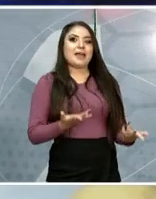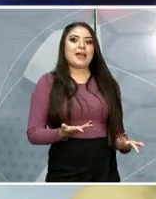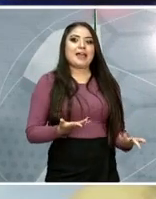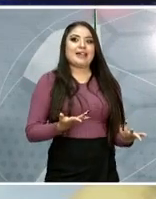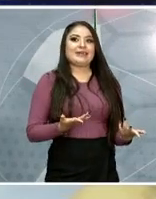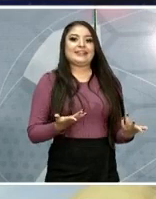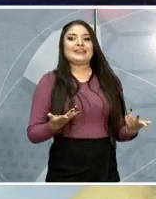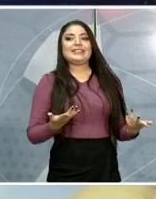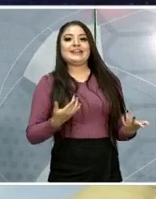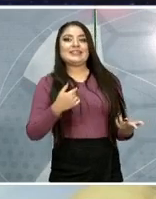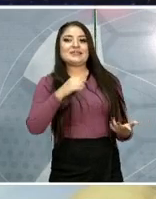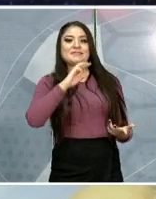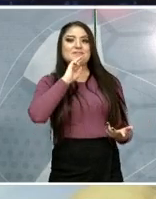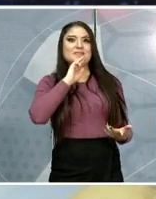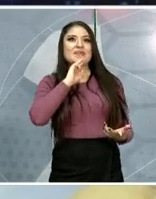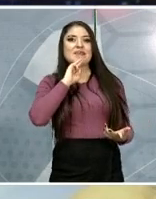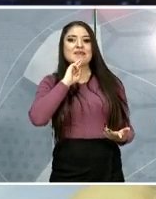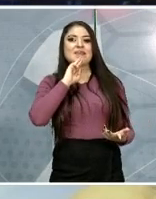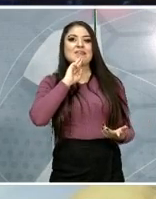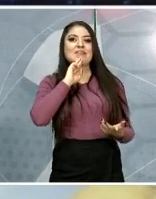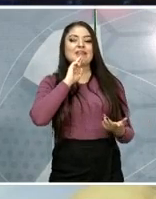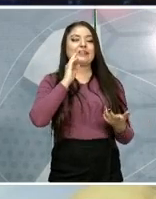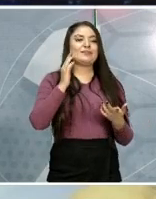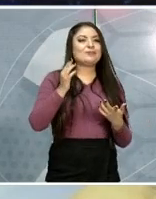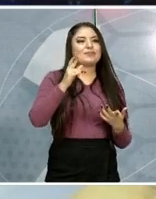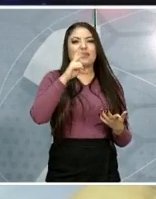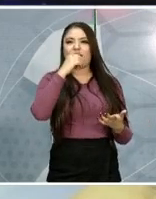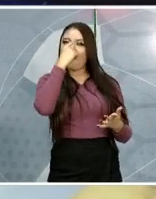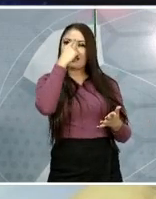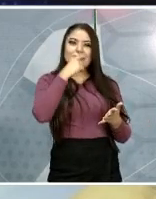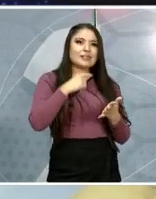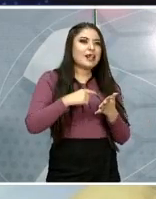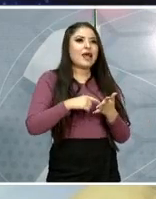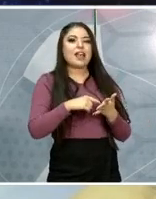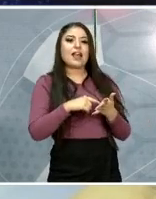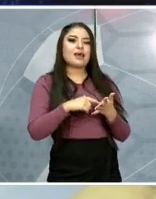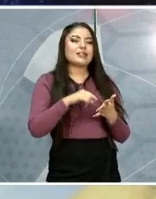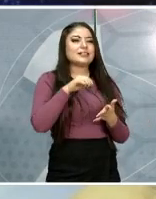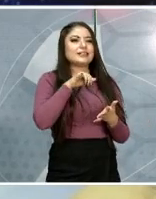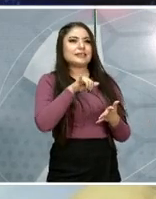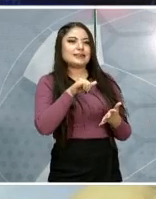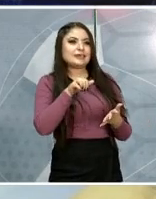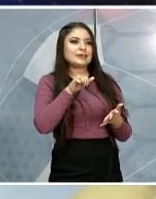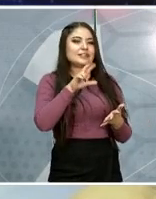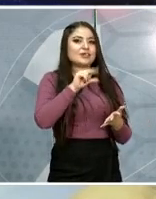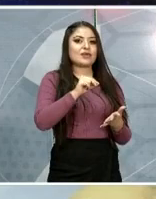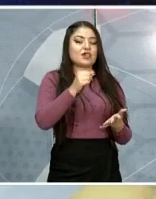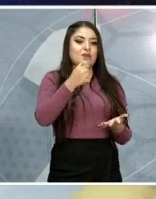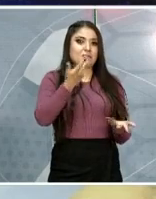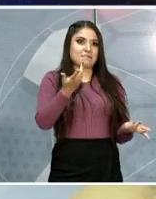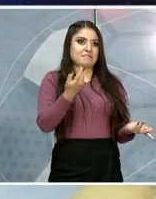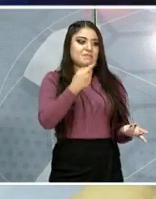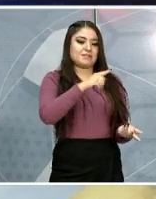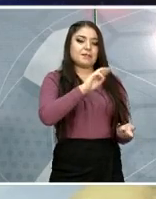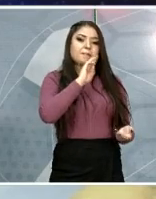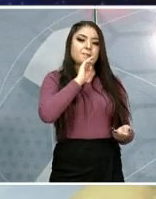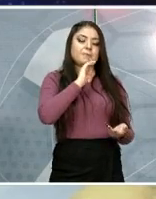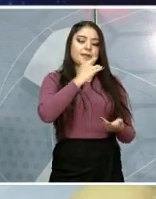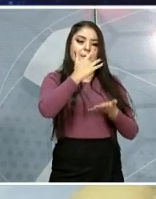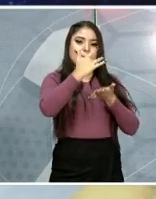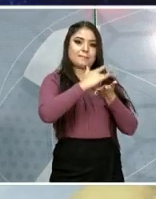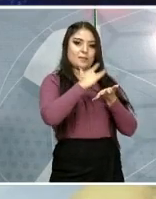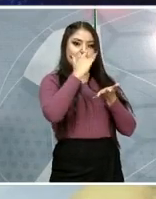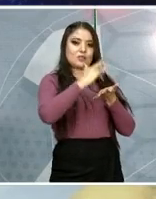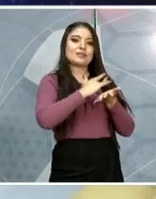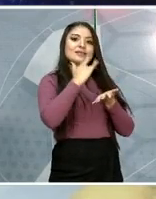está más incrédula que yo, que soy la que estoy participando, pero pues ella me da todo su apoyo, me está apoyando al 100%.